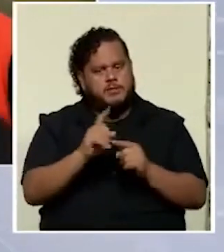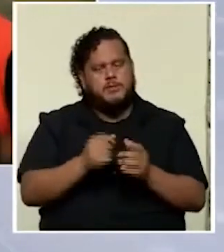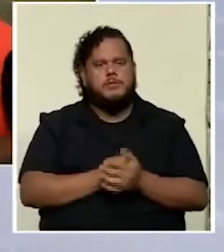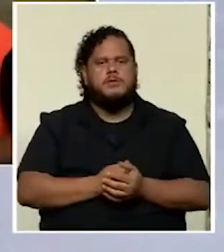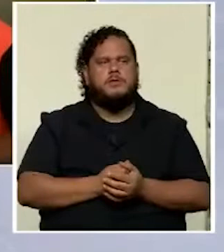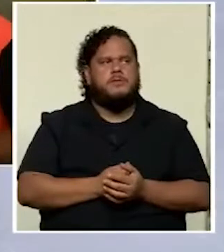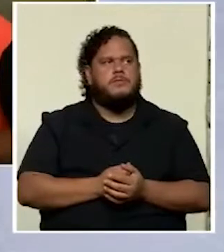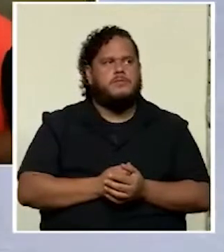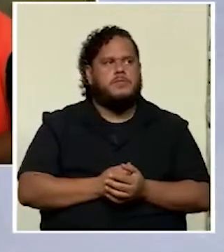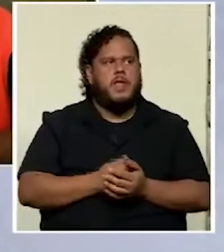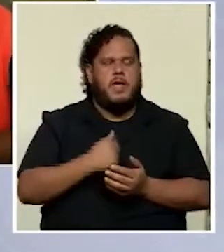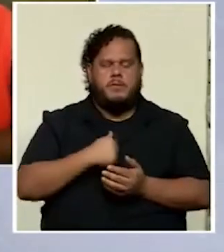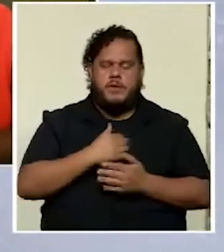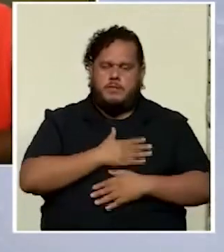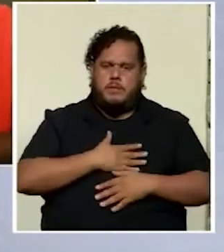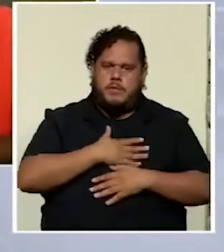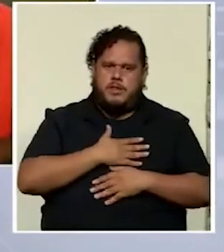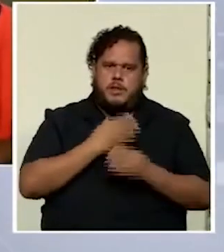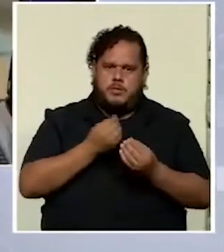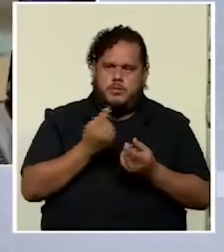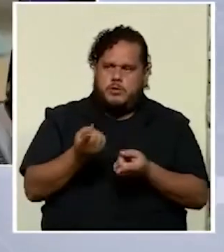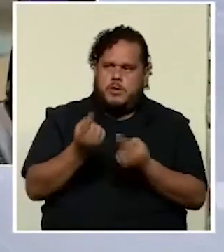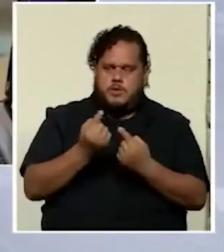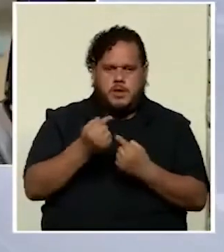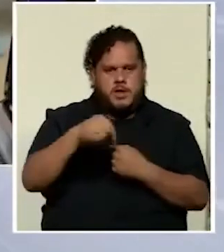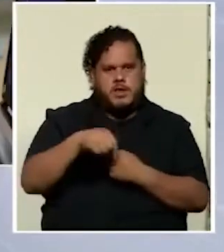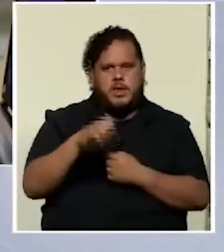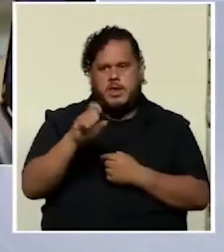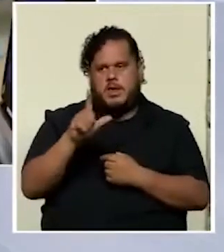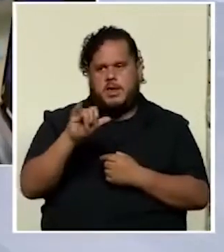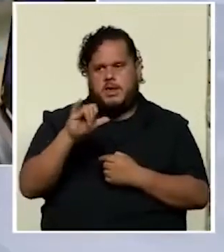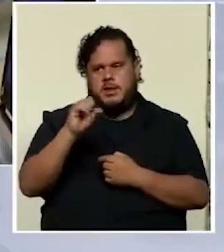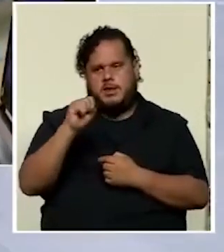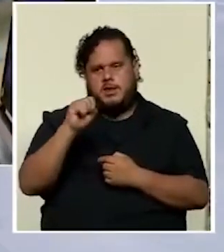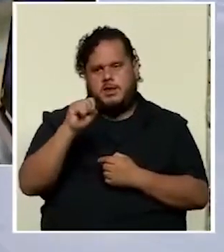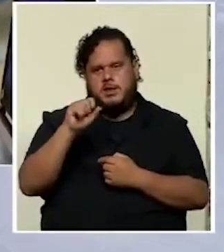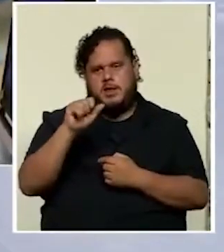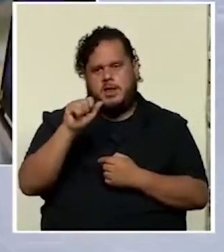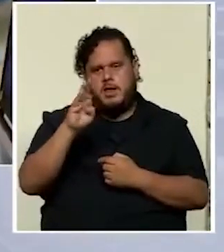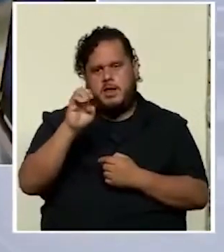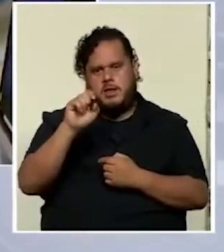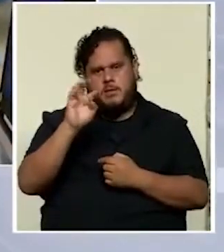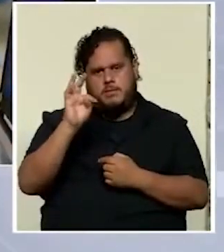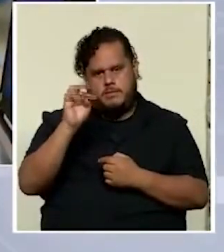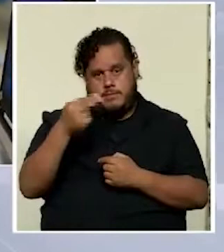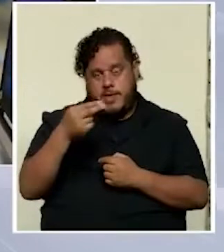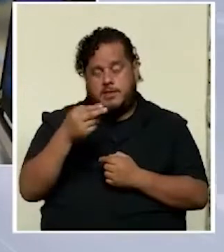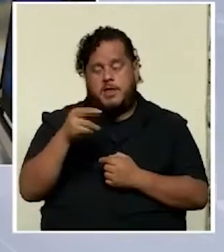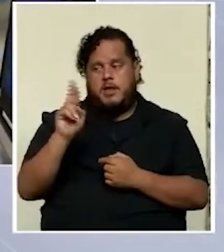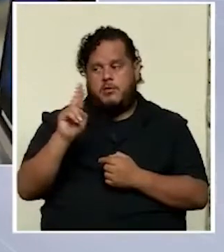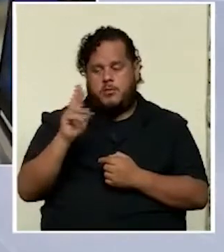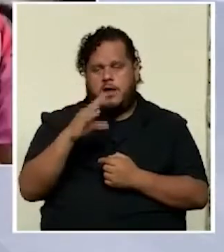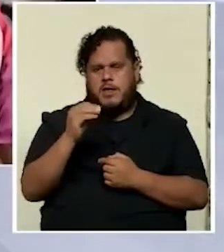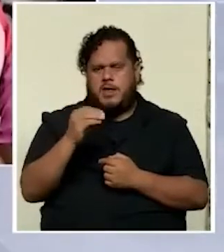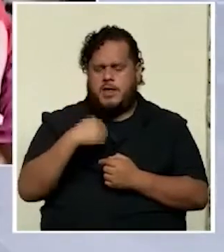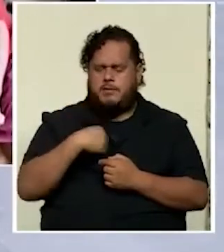me place mucho que esté con nosotros hoy acá Isabel Román y me place que la